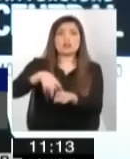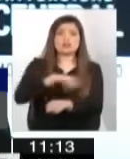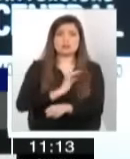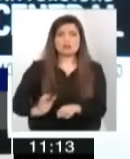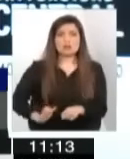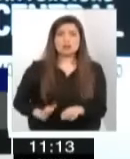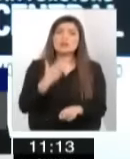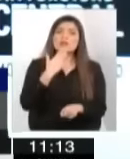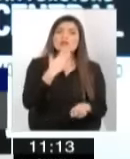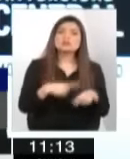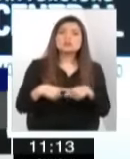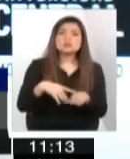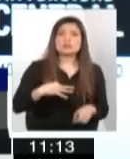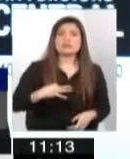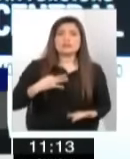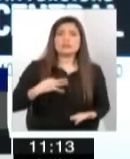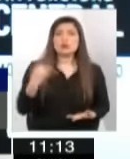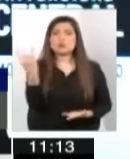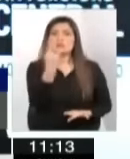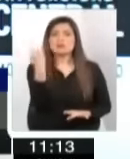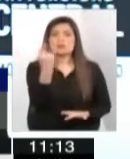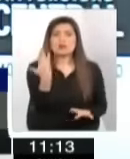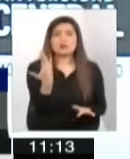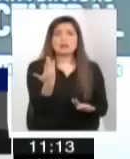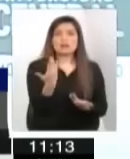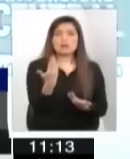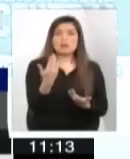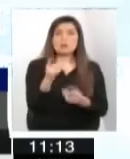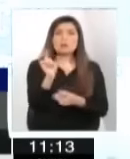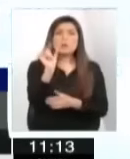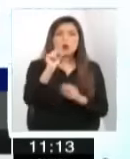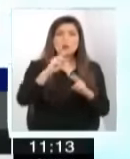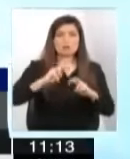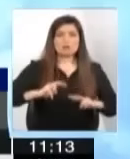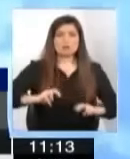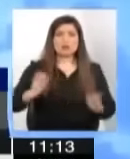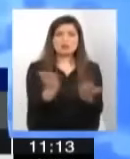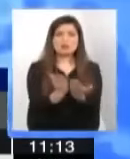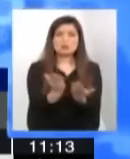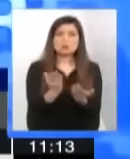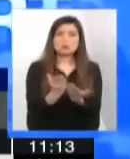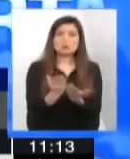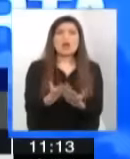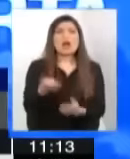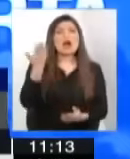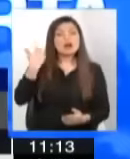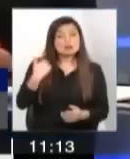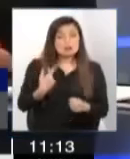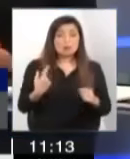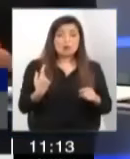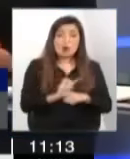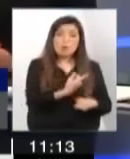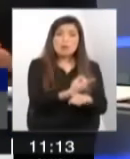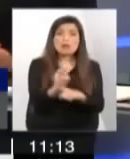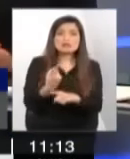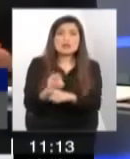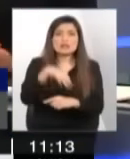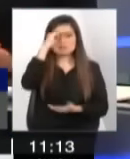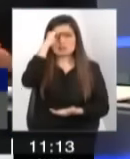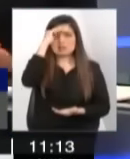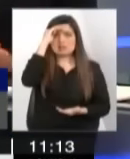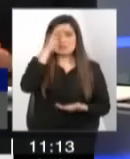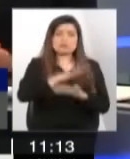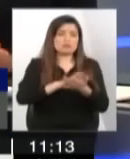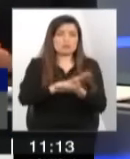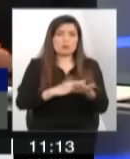la sociedad civil, la universidad, la academia, hay muy pocos estudios. Comenzamos fuera de cámara, la experiencia de Edison, una experiencia que yo tomo cualquier